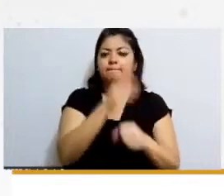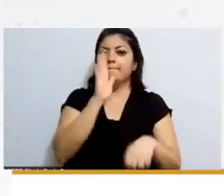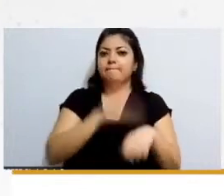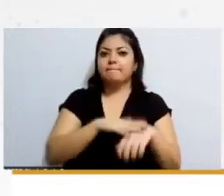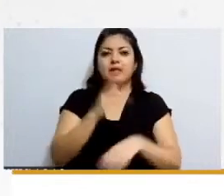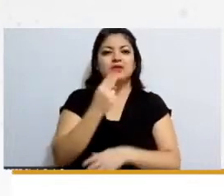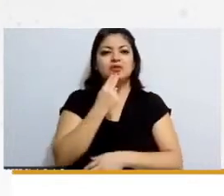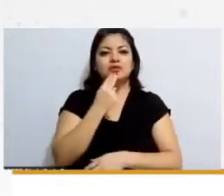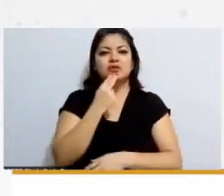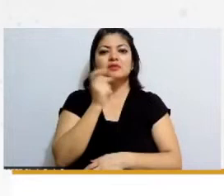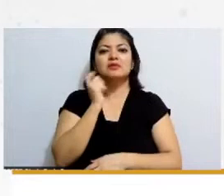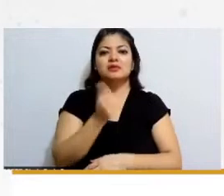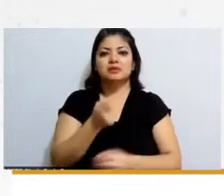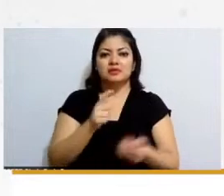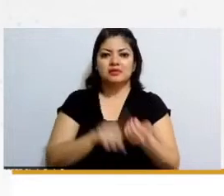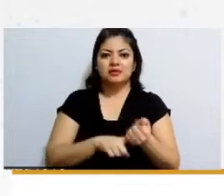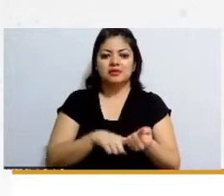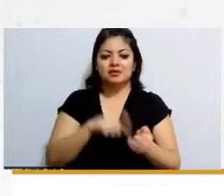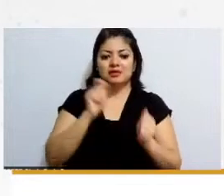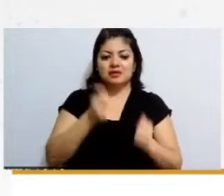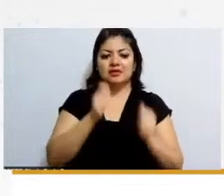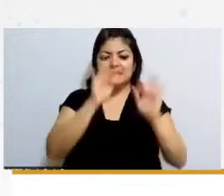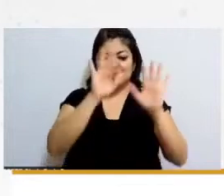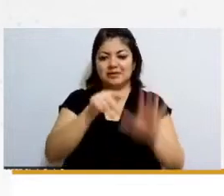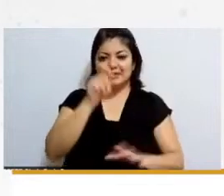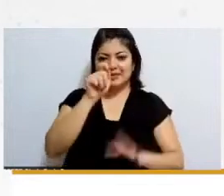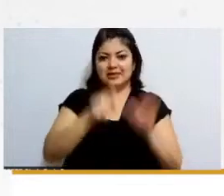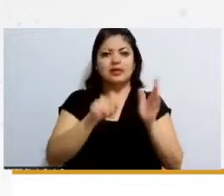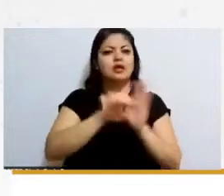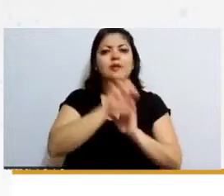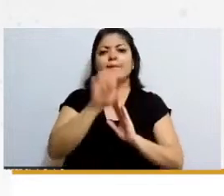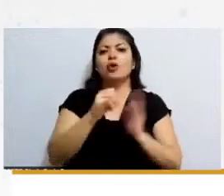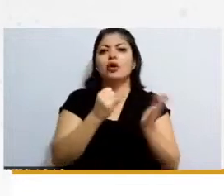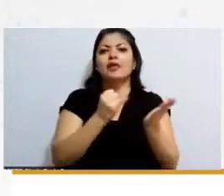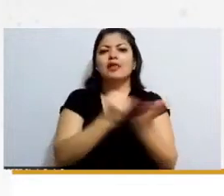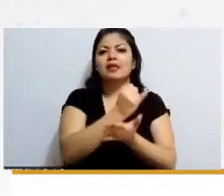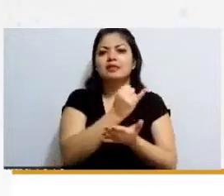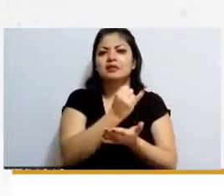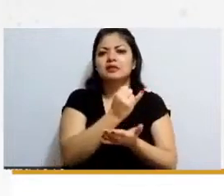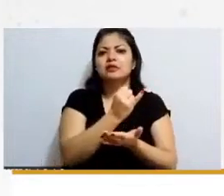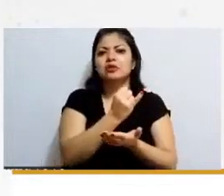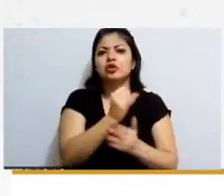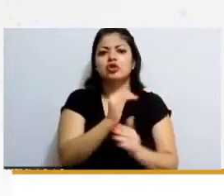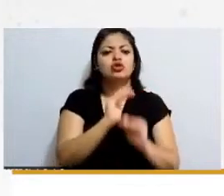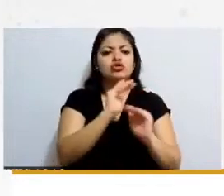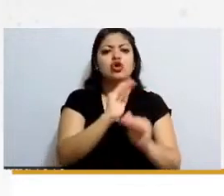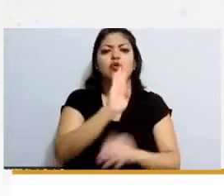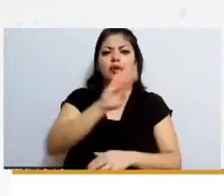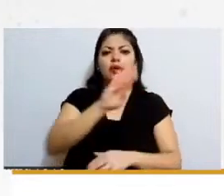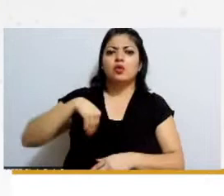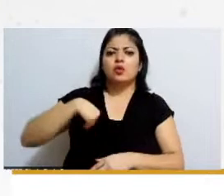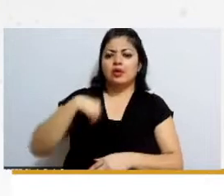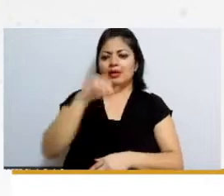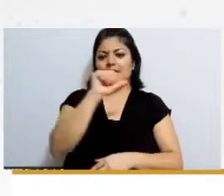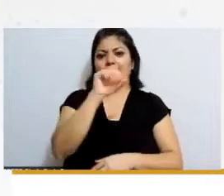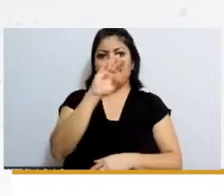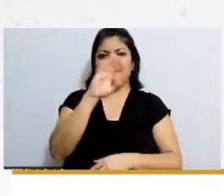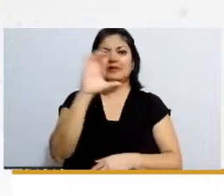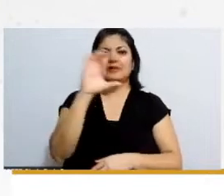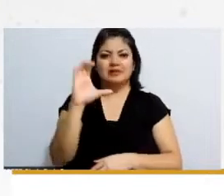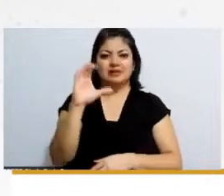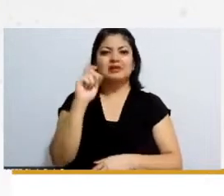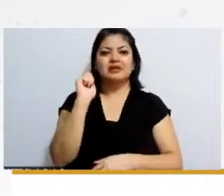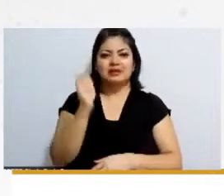que es la presentación de sentencias emblemáticas no por ejemplo la decisión respecto de la guardería a veces es una decisión